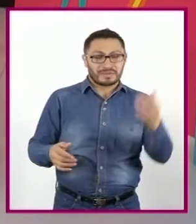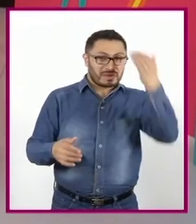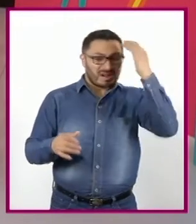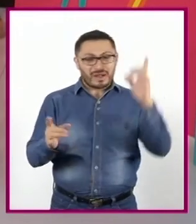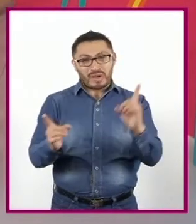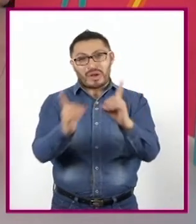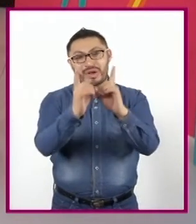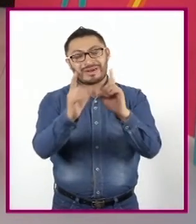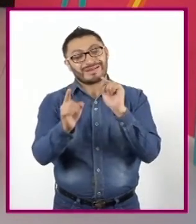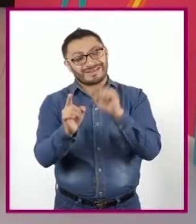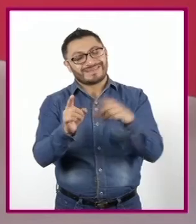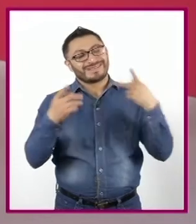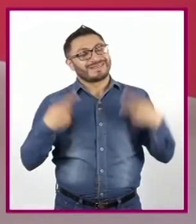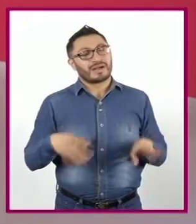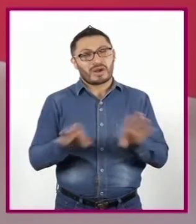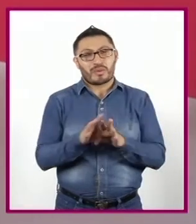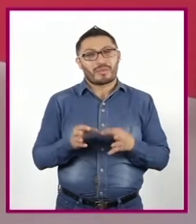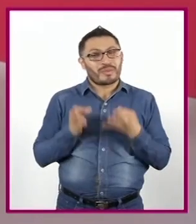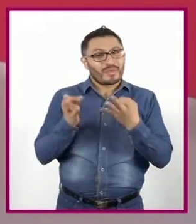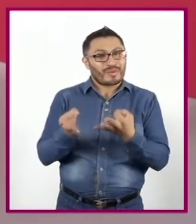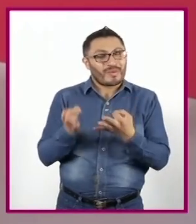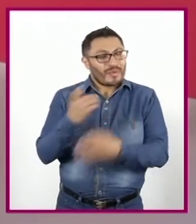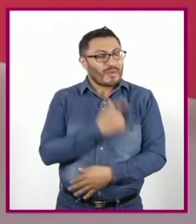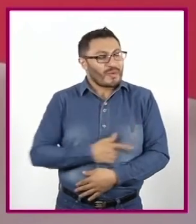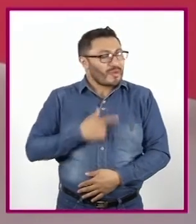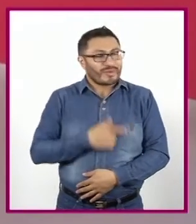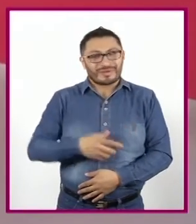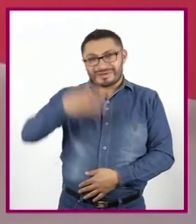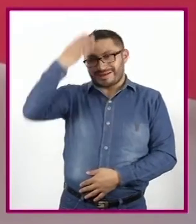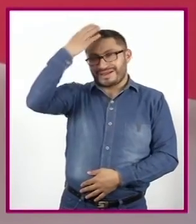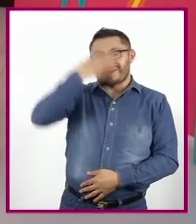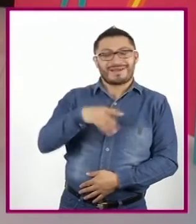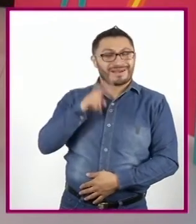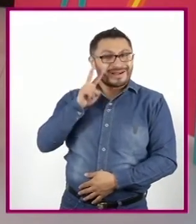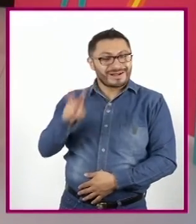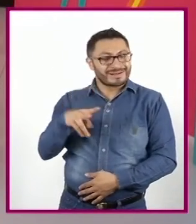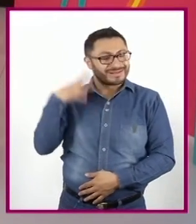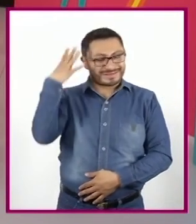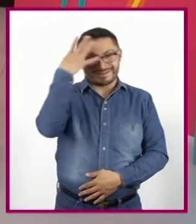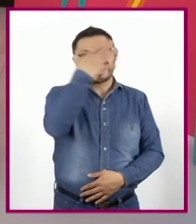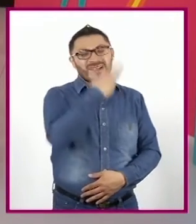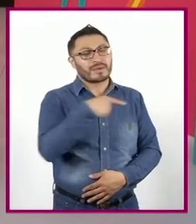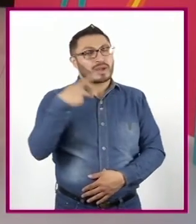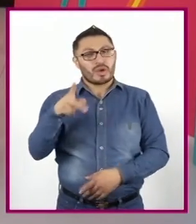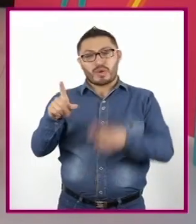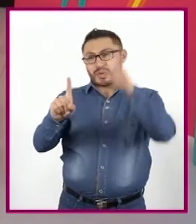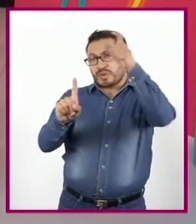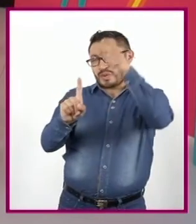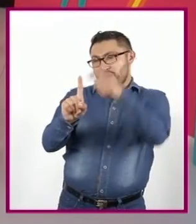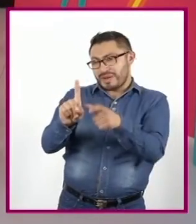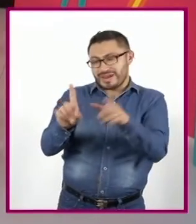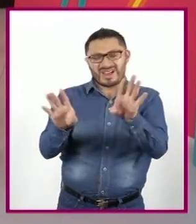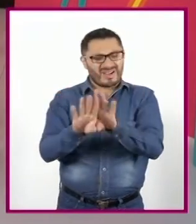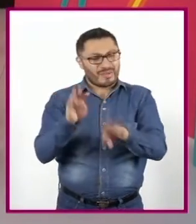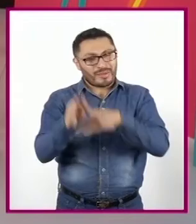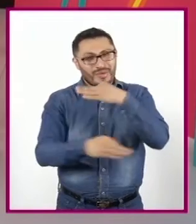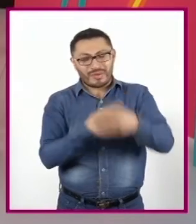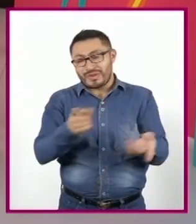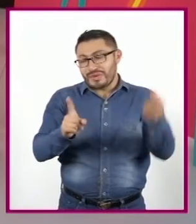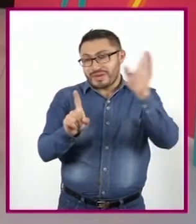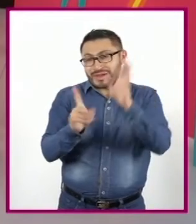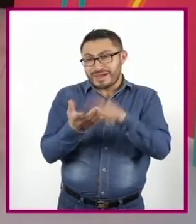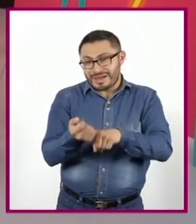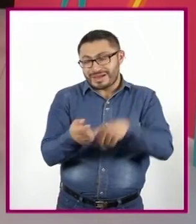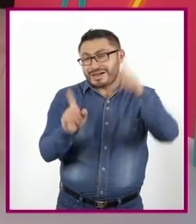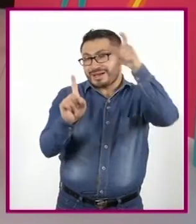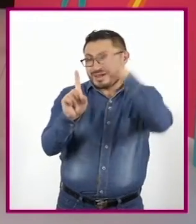a esa persona Que te llama La atención Por su rostro Y su forma De ser Todo en esa persona